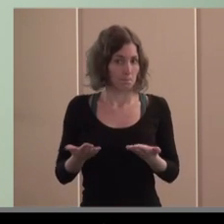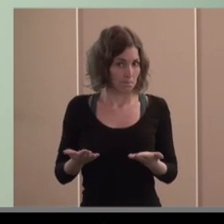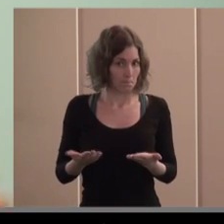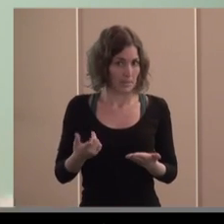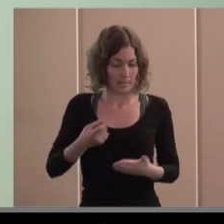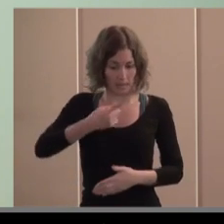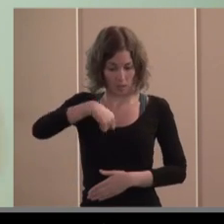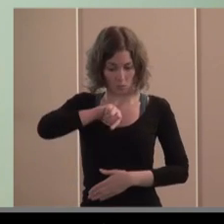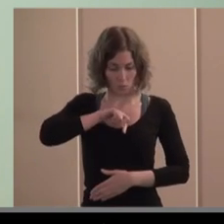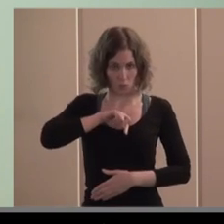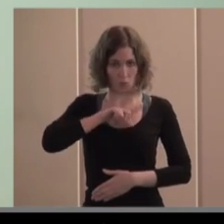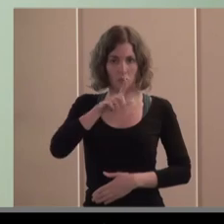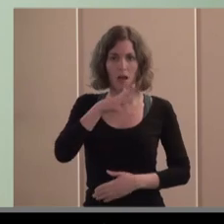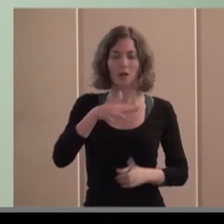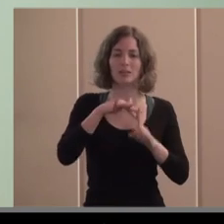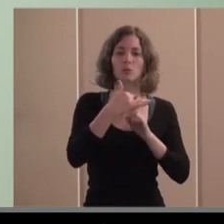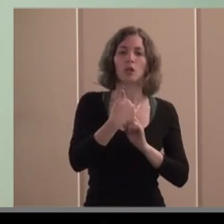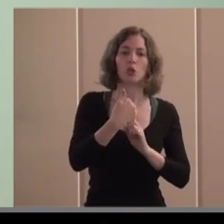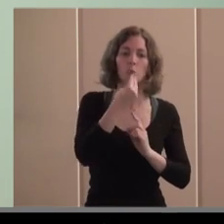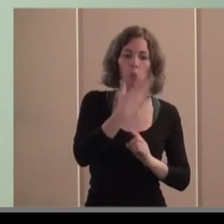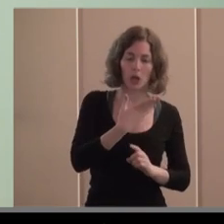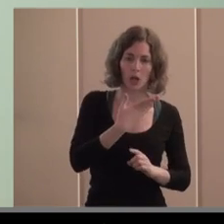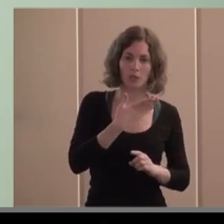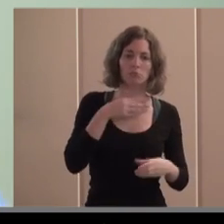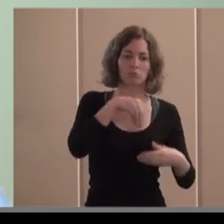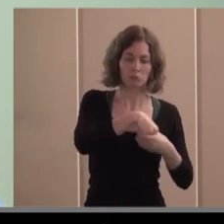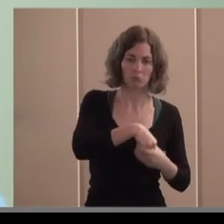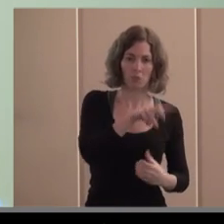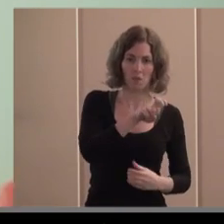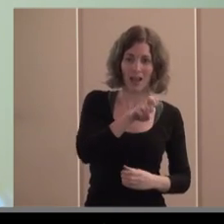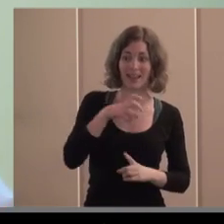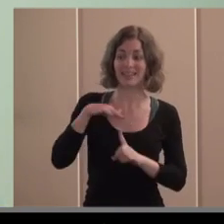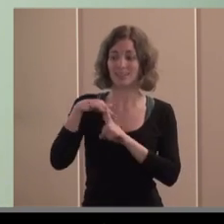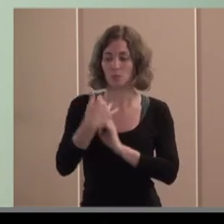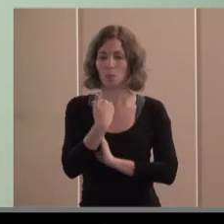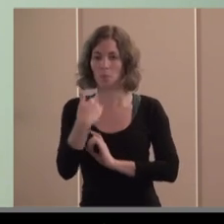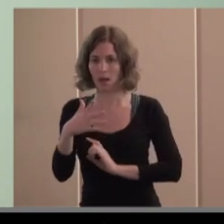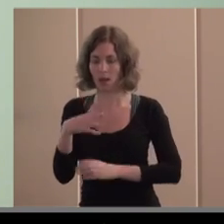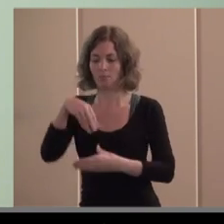podemos actuar en los buenos y en los malos tiempos y que podamos añadir un valor añadido a la sociedad